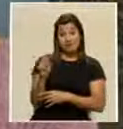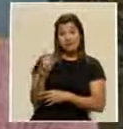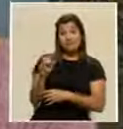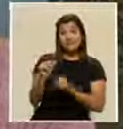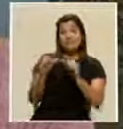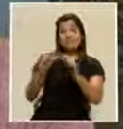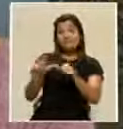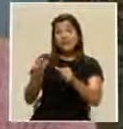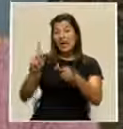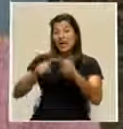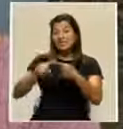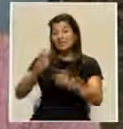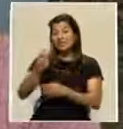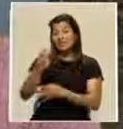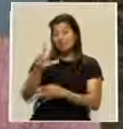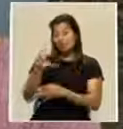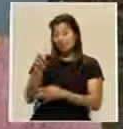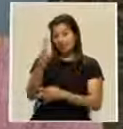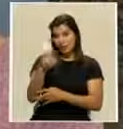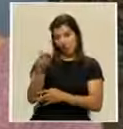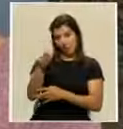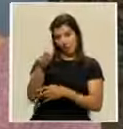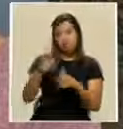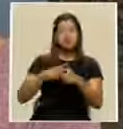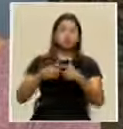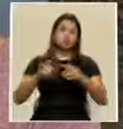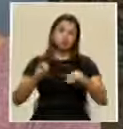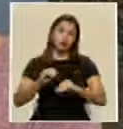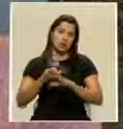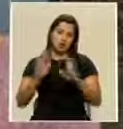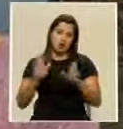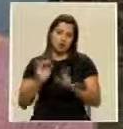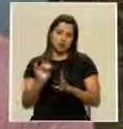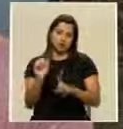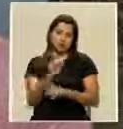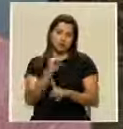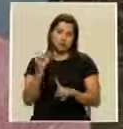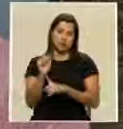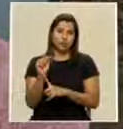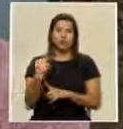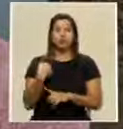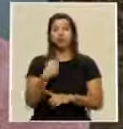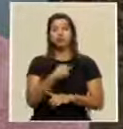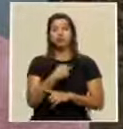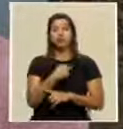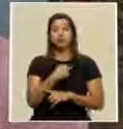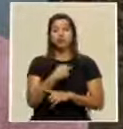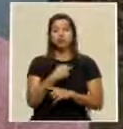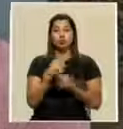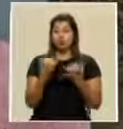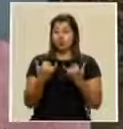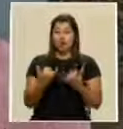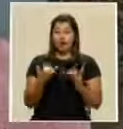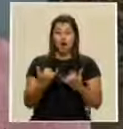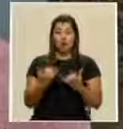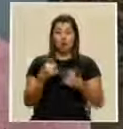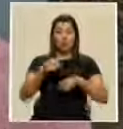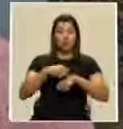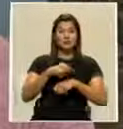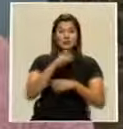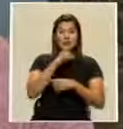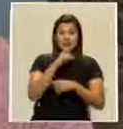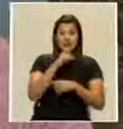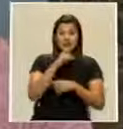a 630 colones, pues claramente ya es una situación que no tenemos en estas crisis y todo lo que está pasando